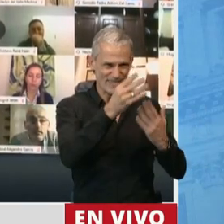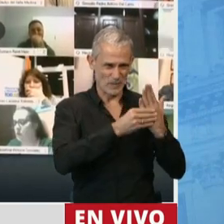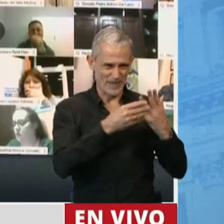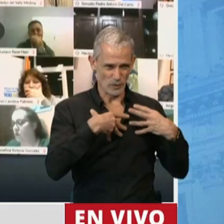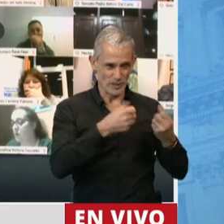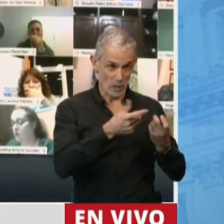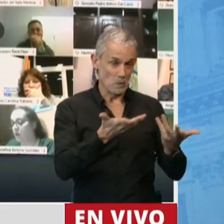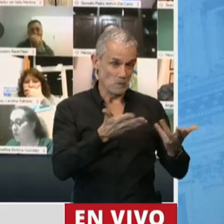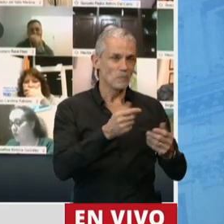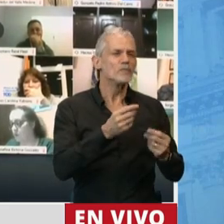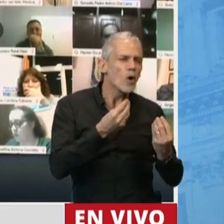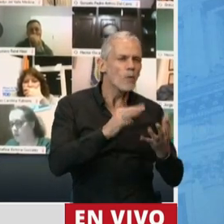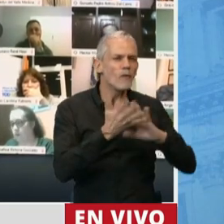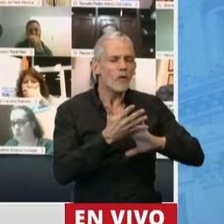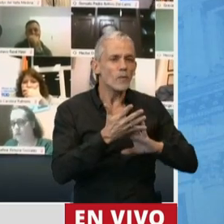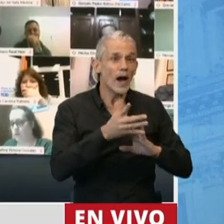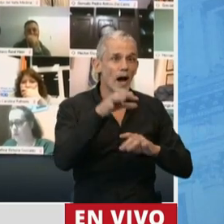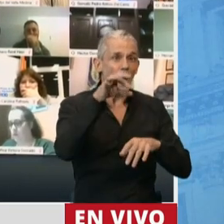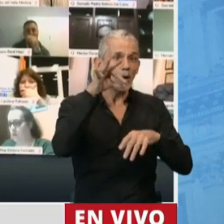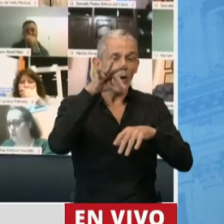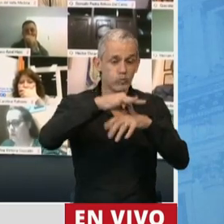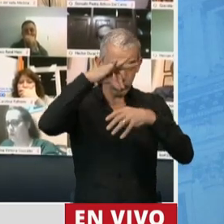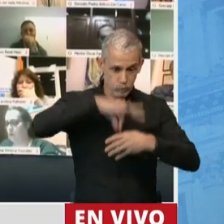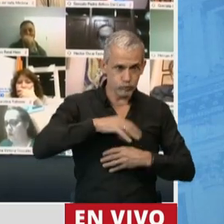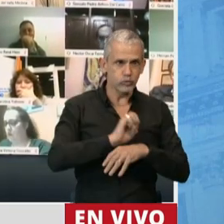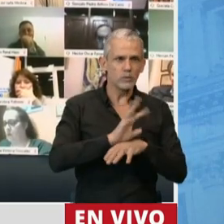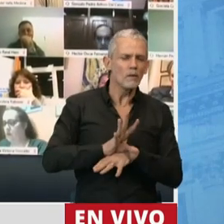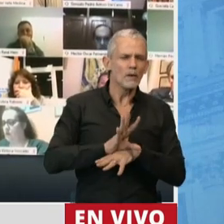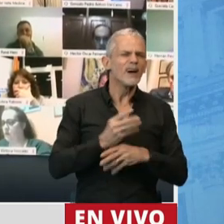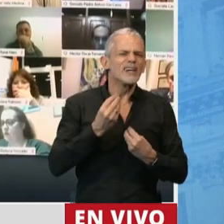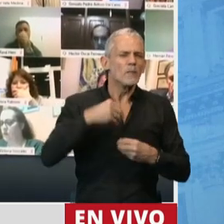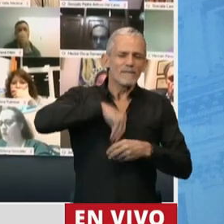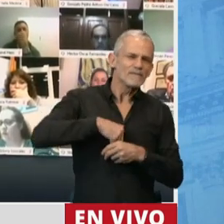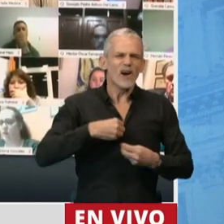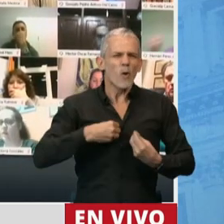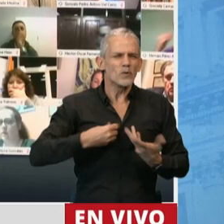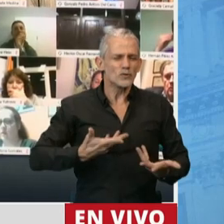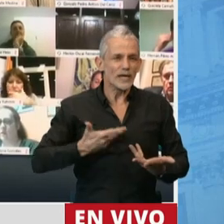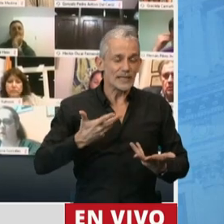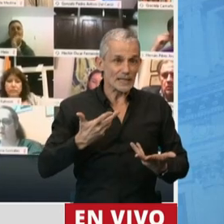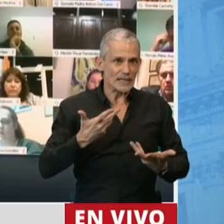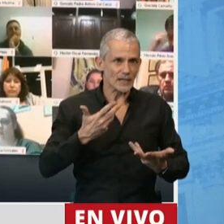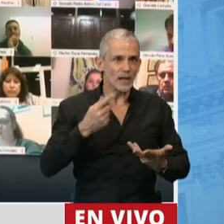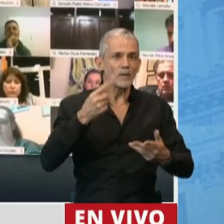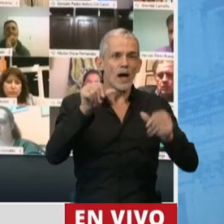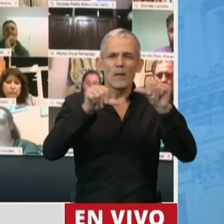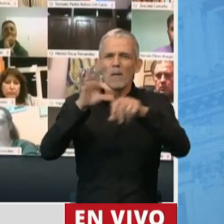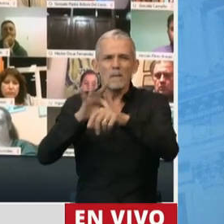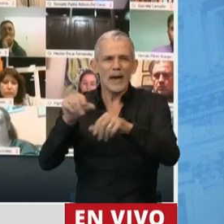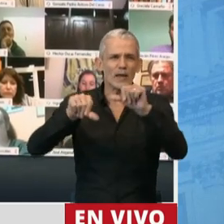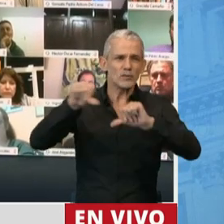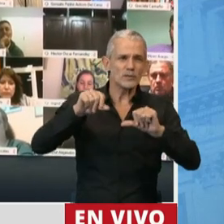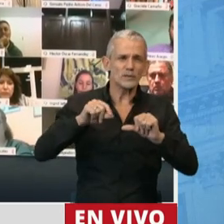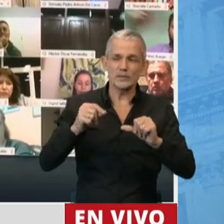cómo responde quien se enferma de COVID-19 a cada intento de la medicina para poder